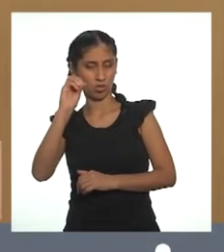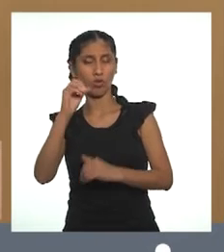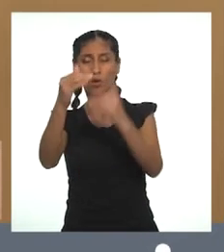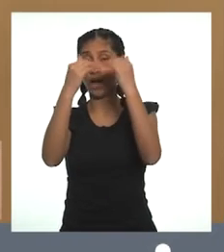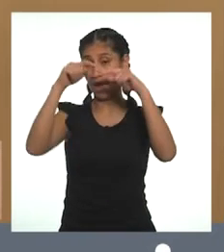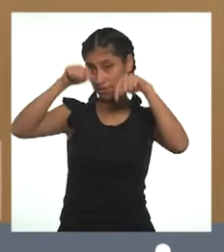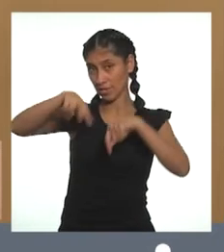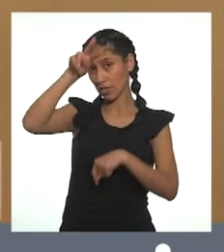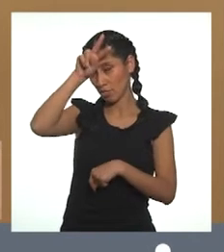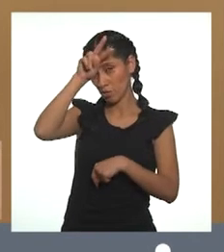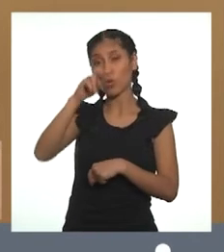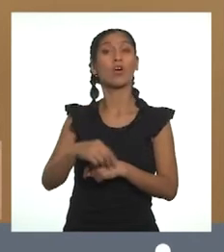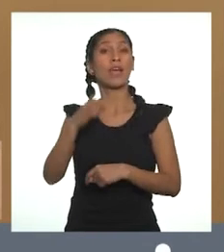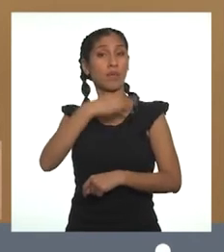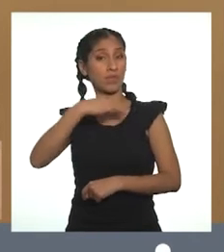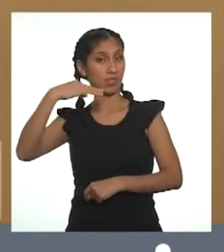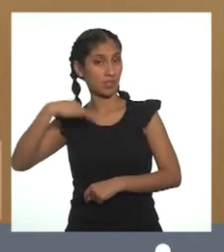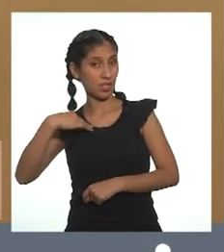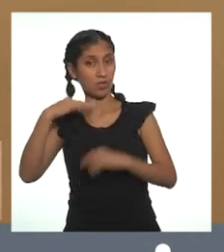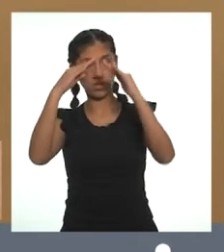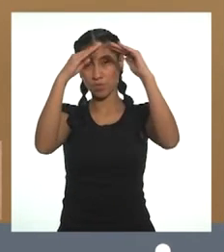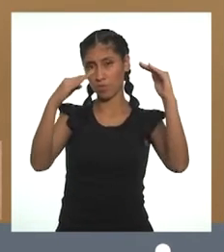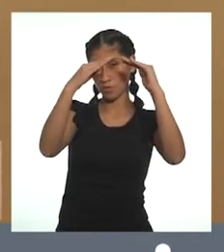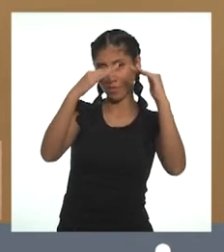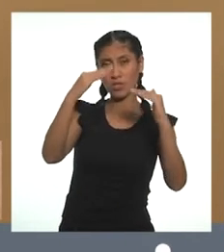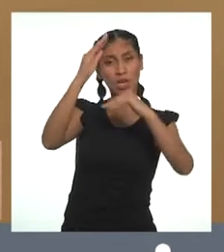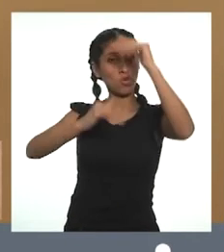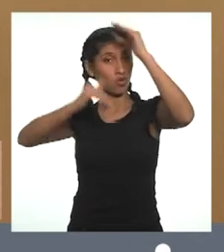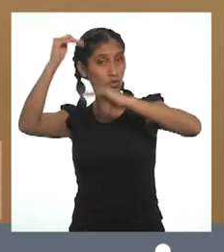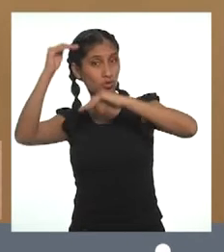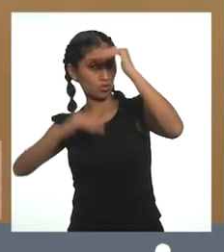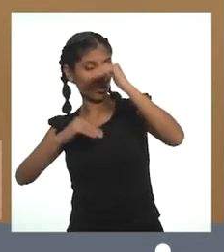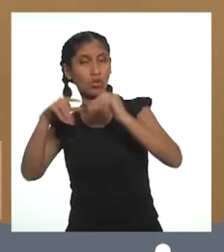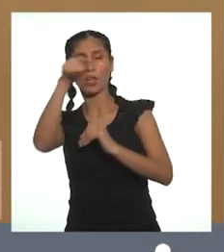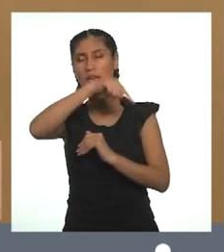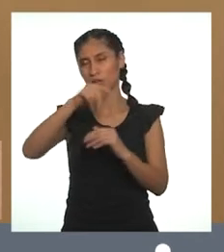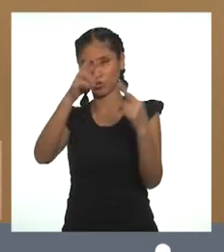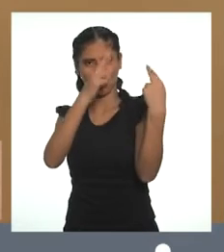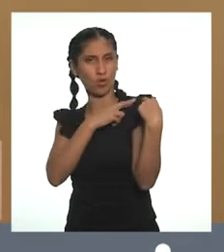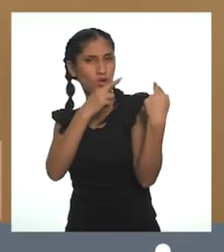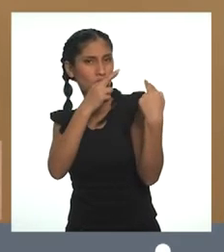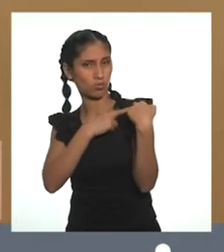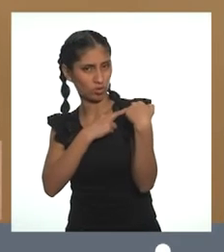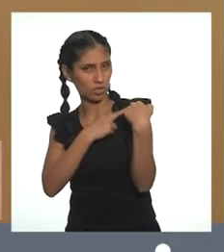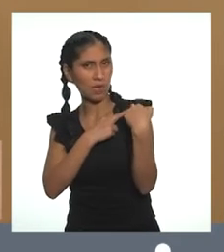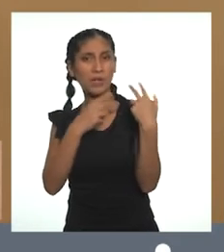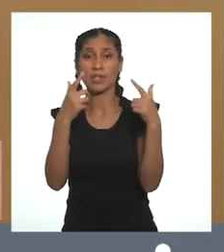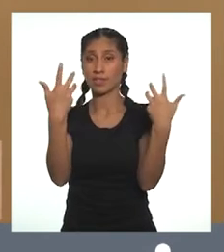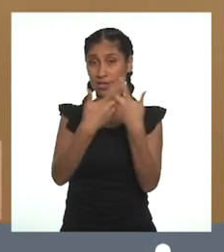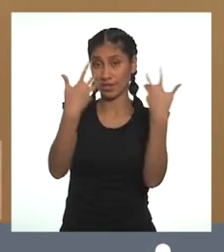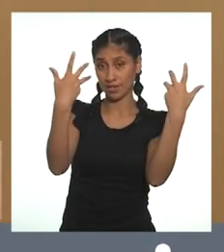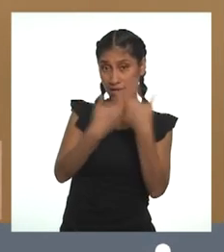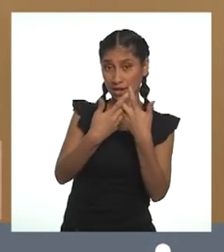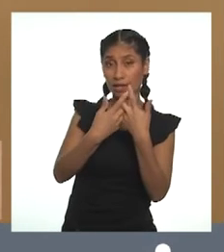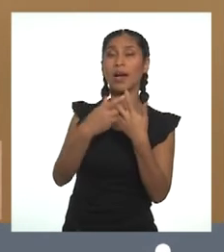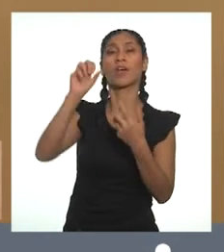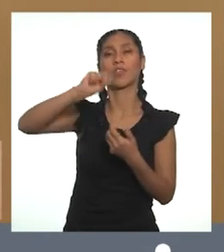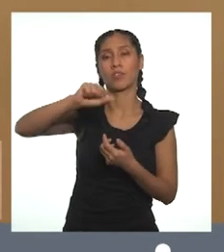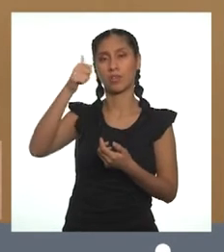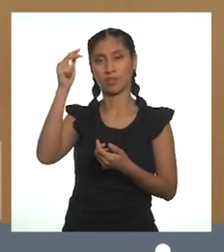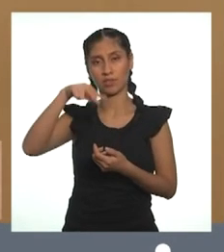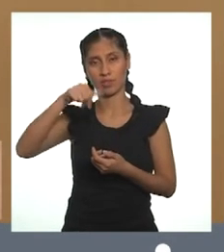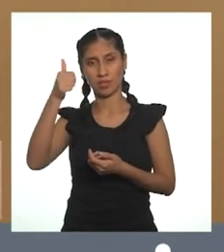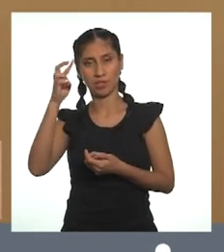el Ministerio de Vivienda, Construcción y Saneamiento es el ente rector en materia de saneamiento.